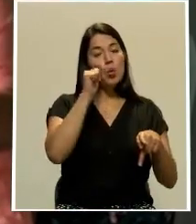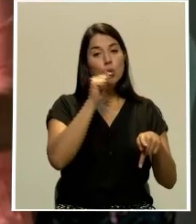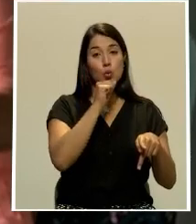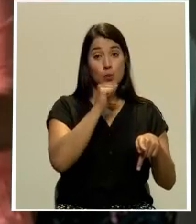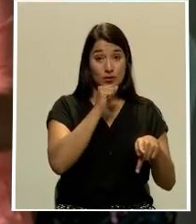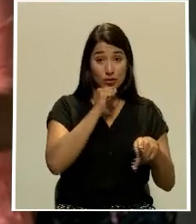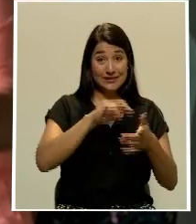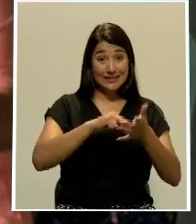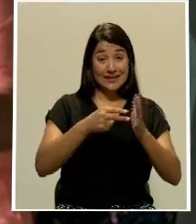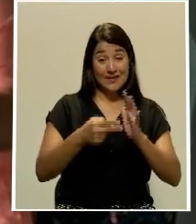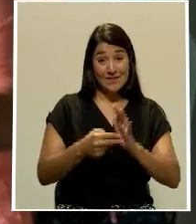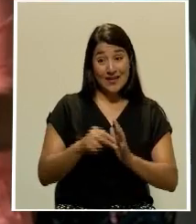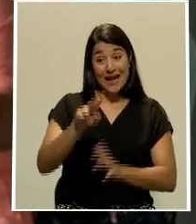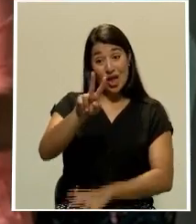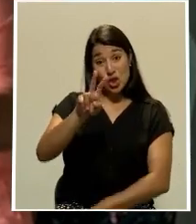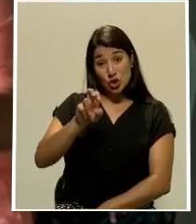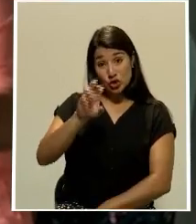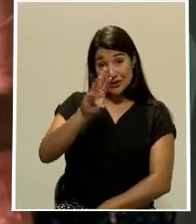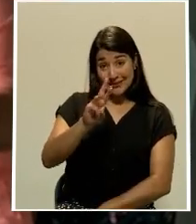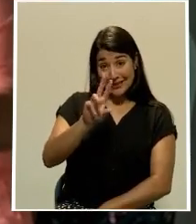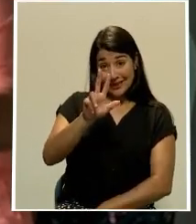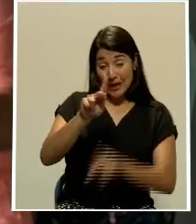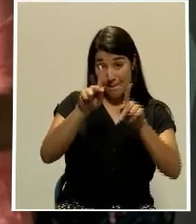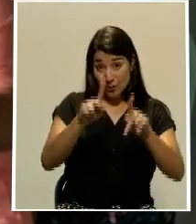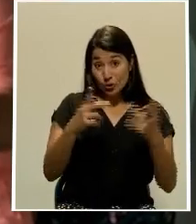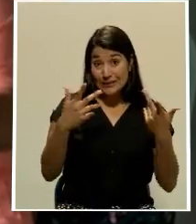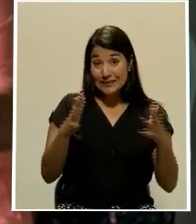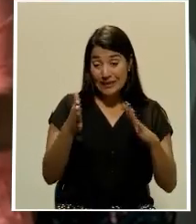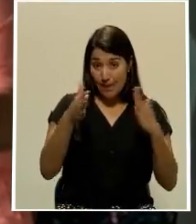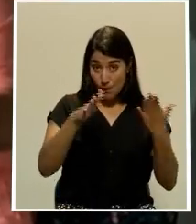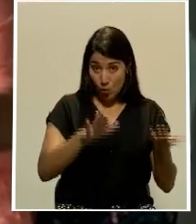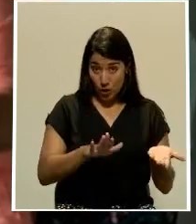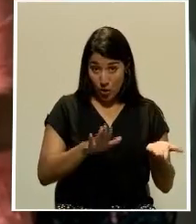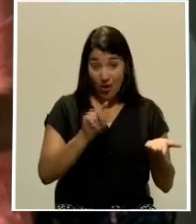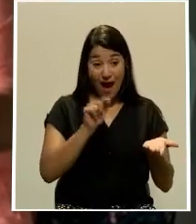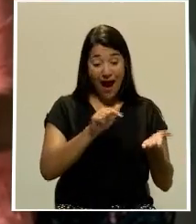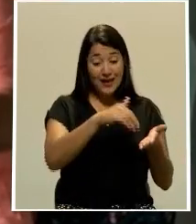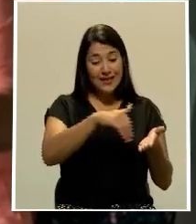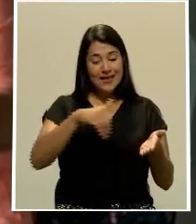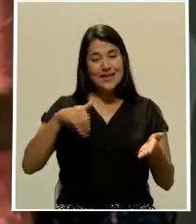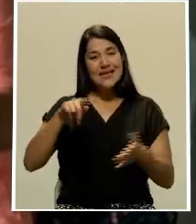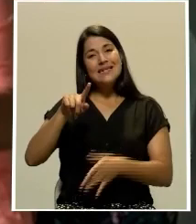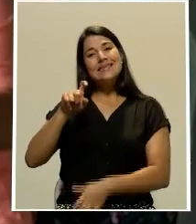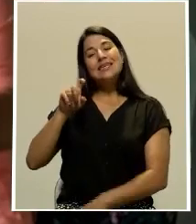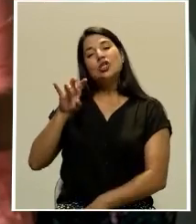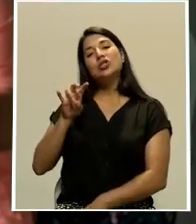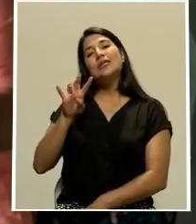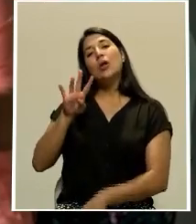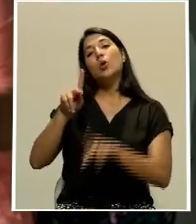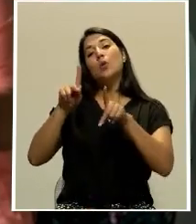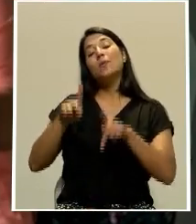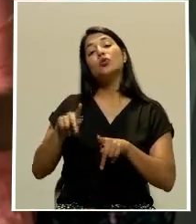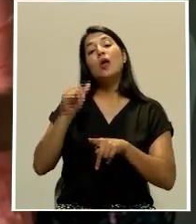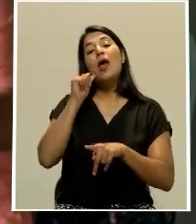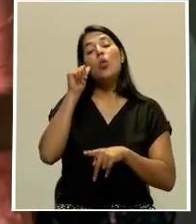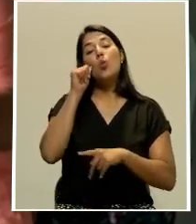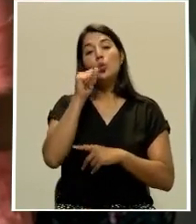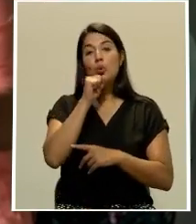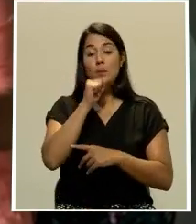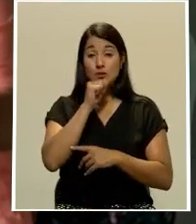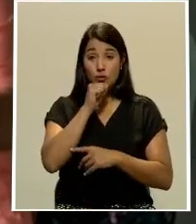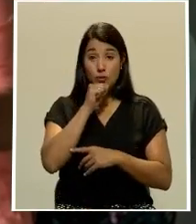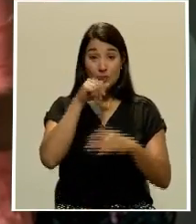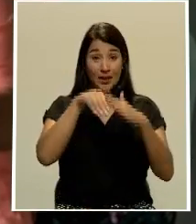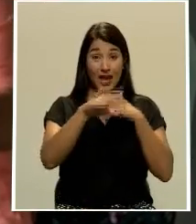263 víctimas mortales por COVID-19 en el país, 174 eran adultos mayores. A nivel